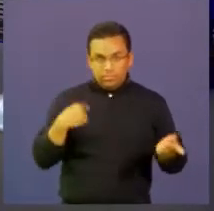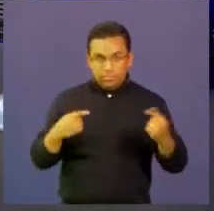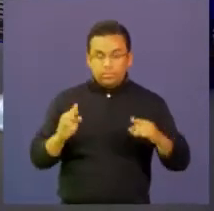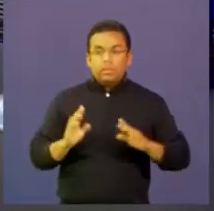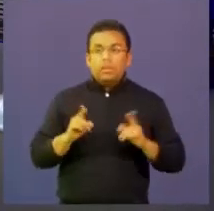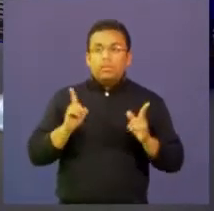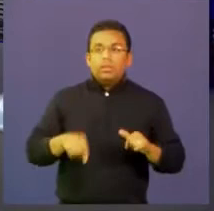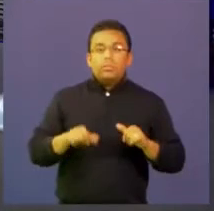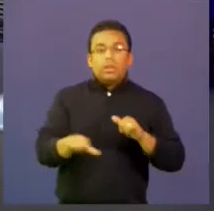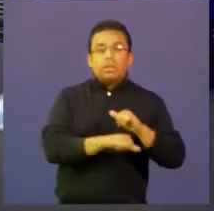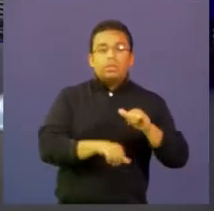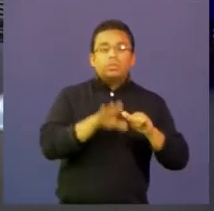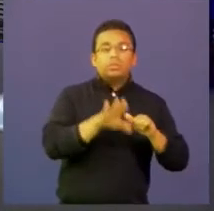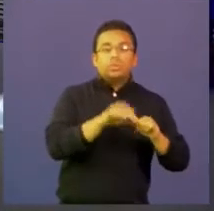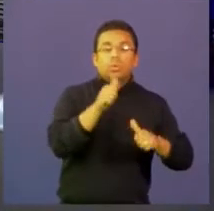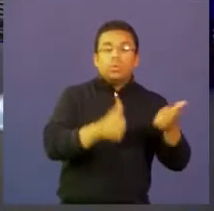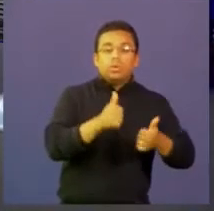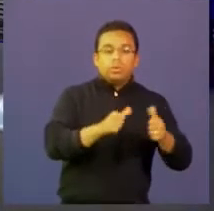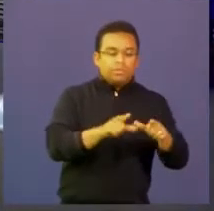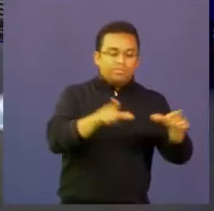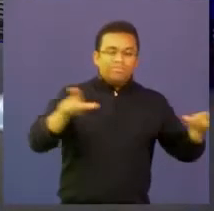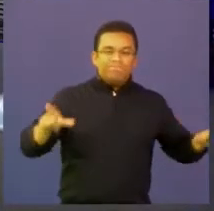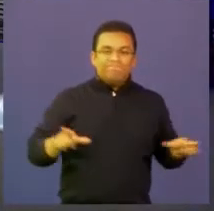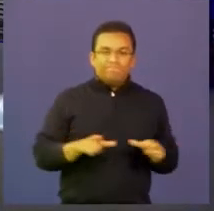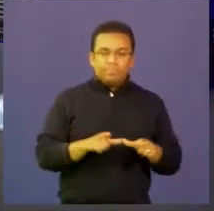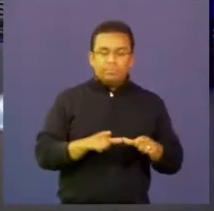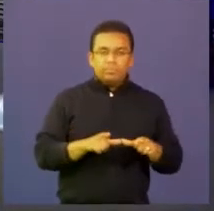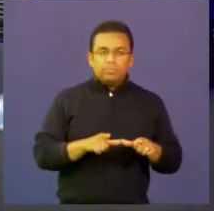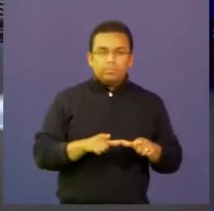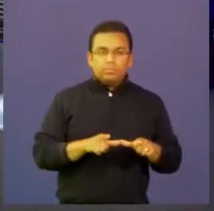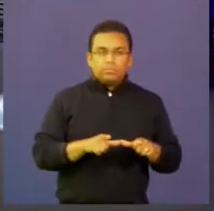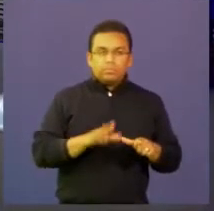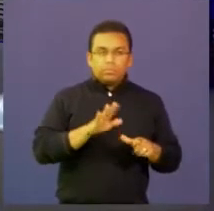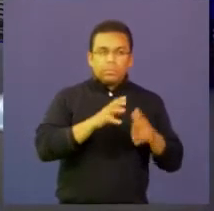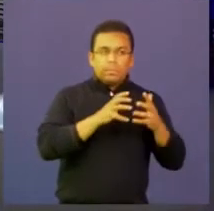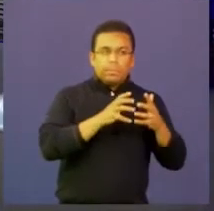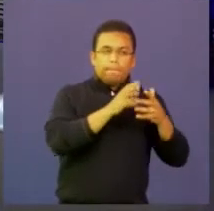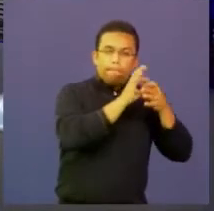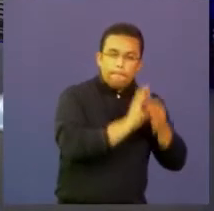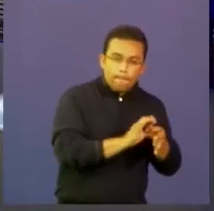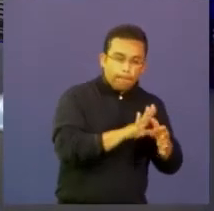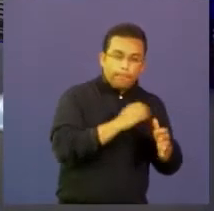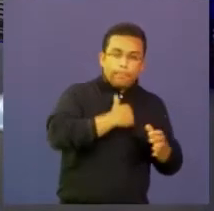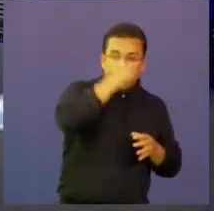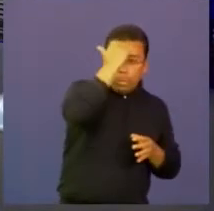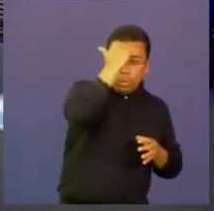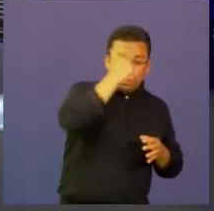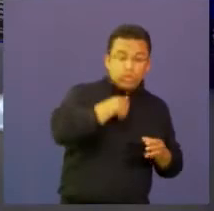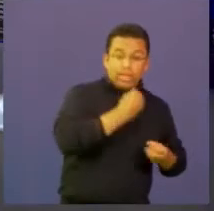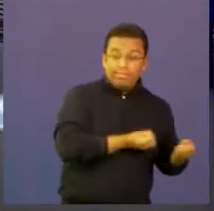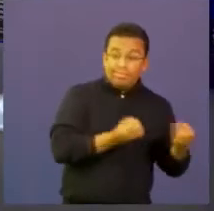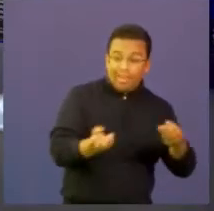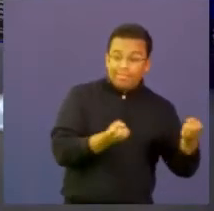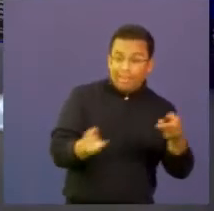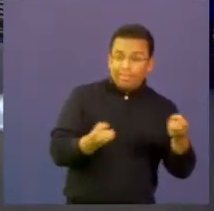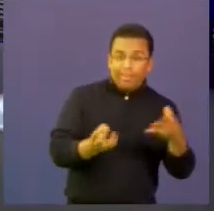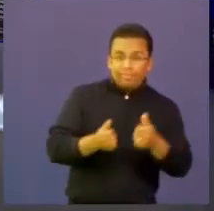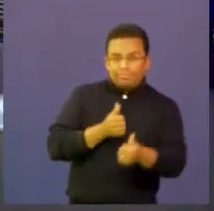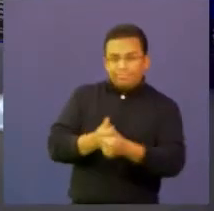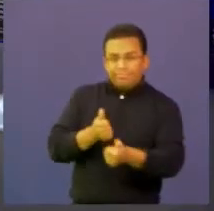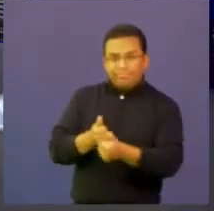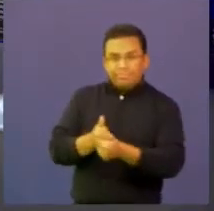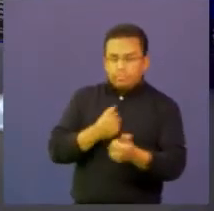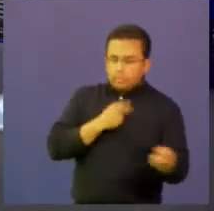llama el Learning Management System, que es el sistema donde el profesor está mirando, viendo